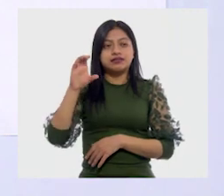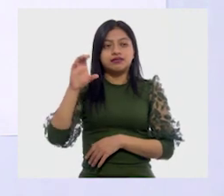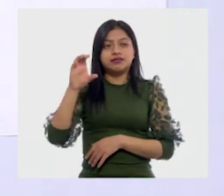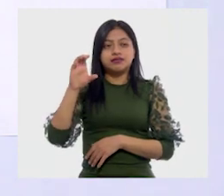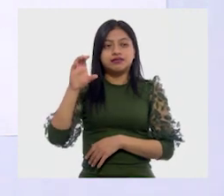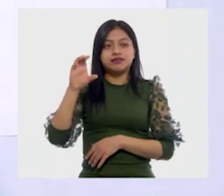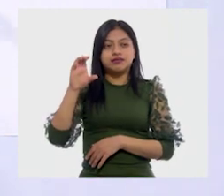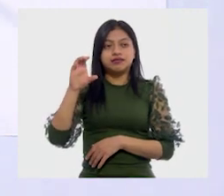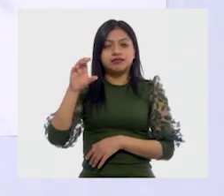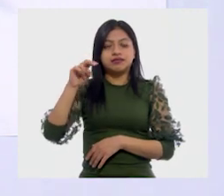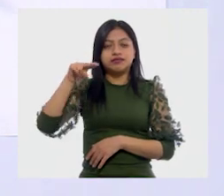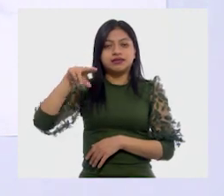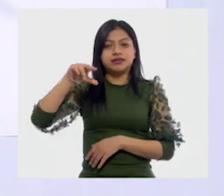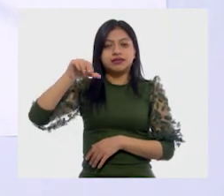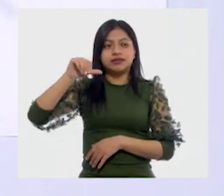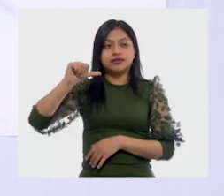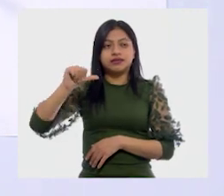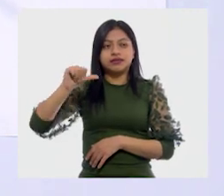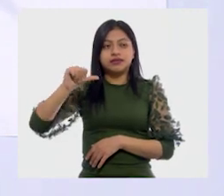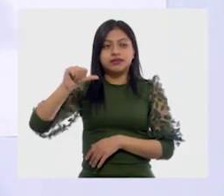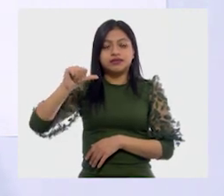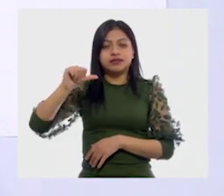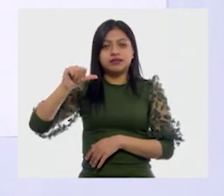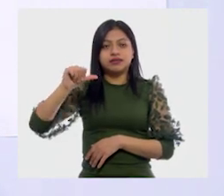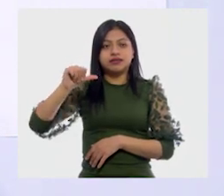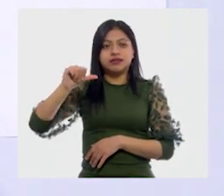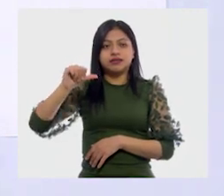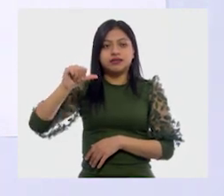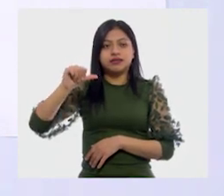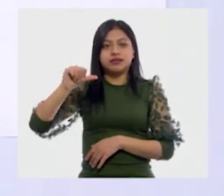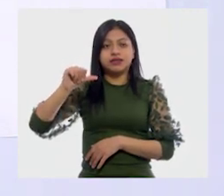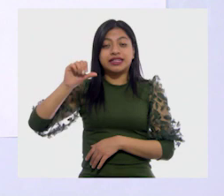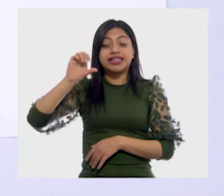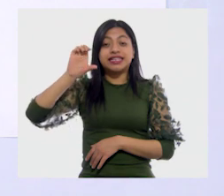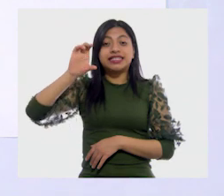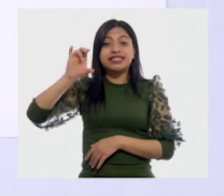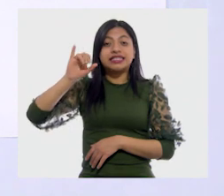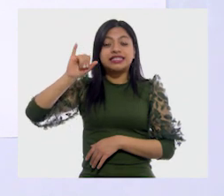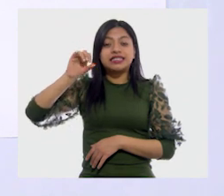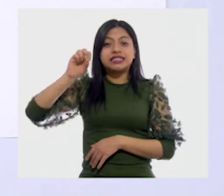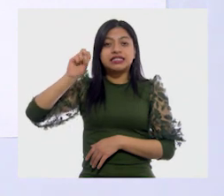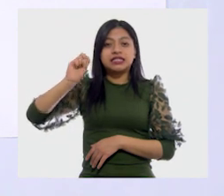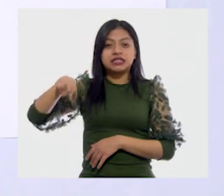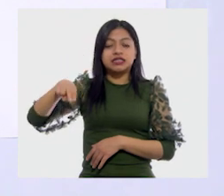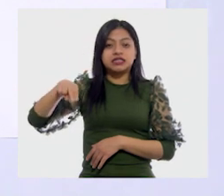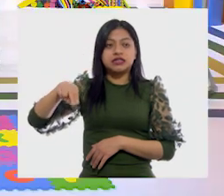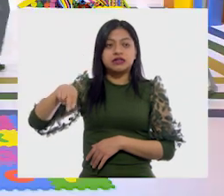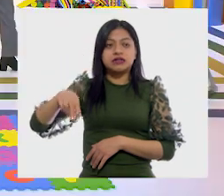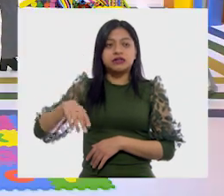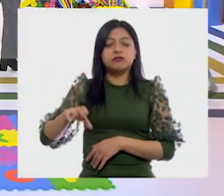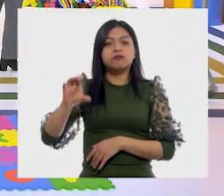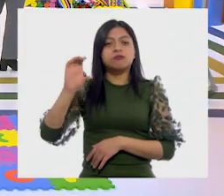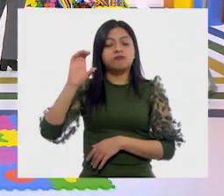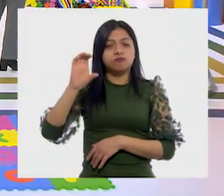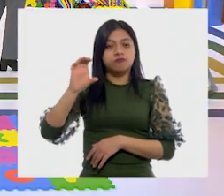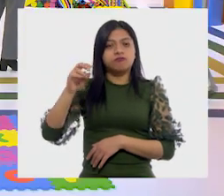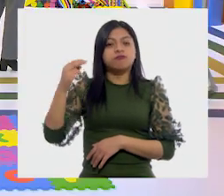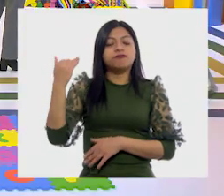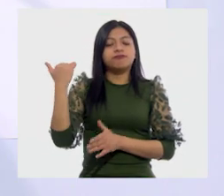va Q, na, está bien escrito. Y luego... que diga Sion. Una C otra vez. Una C,